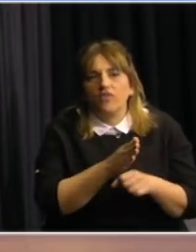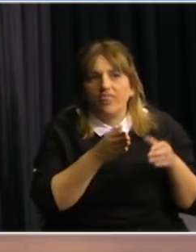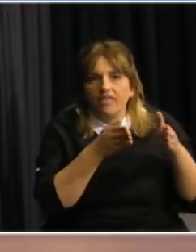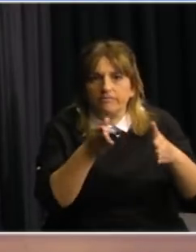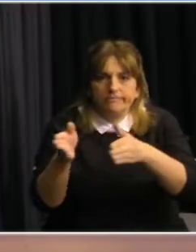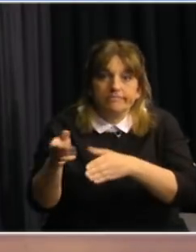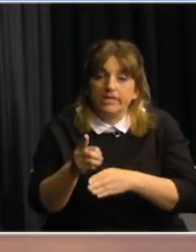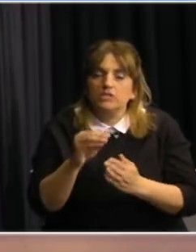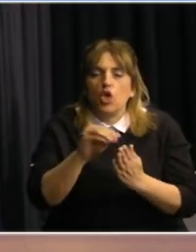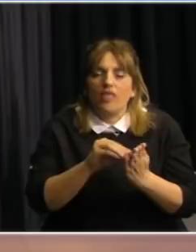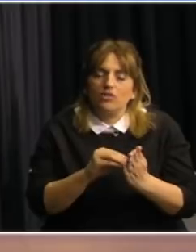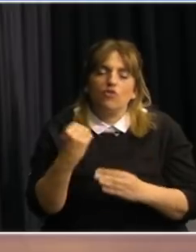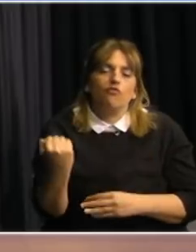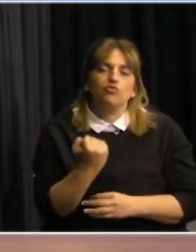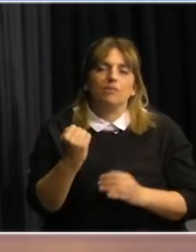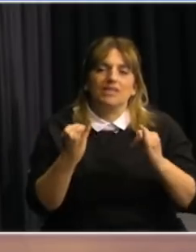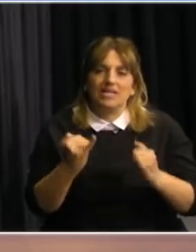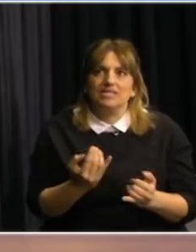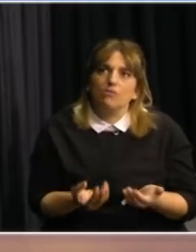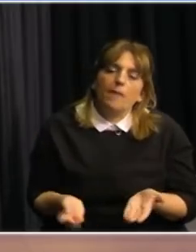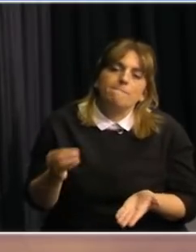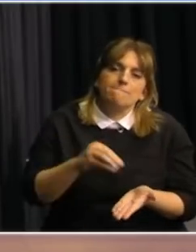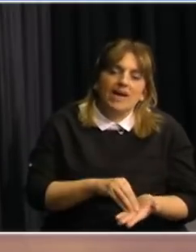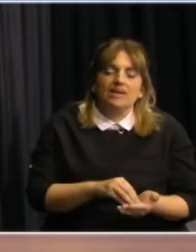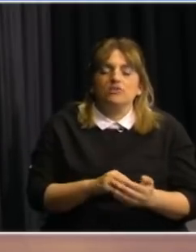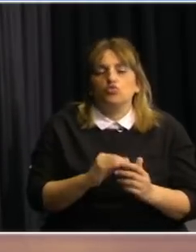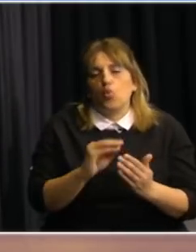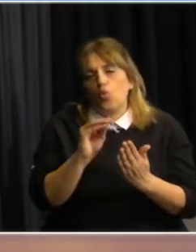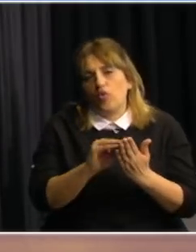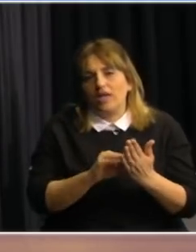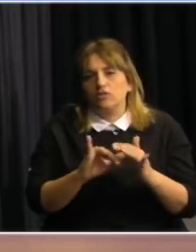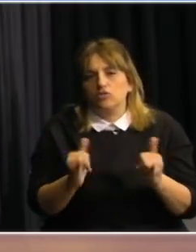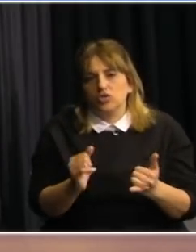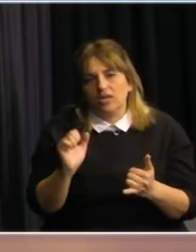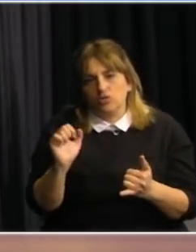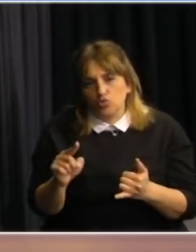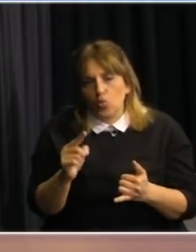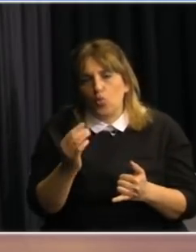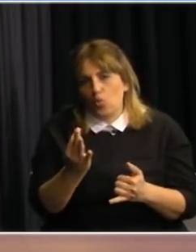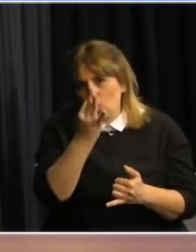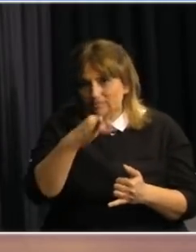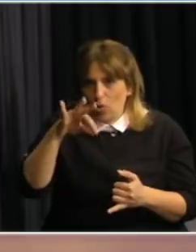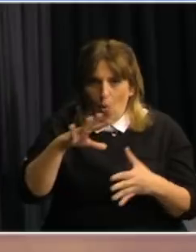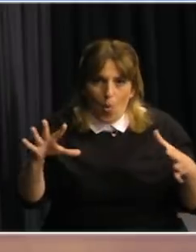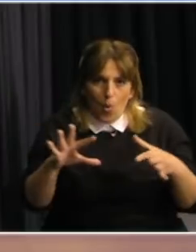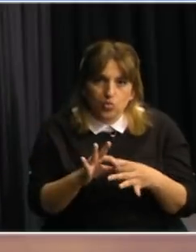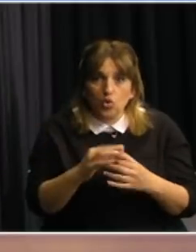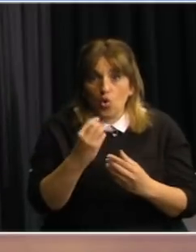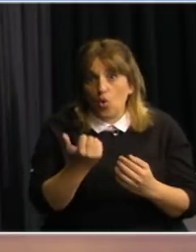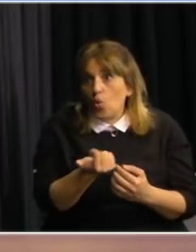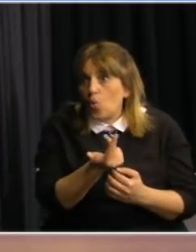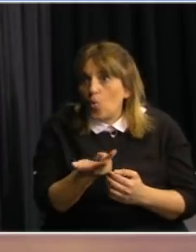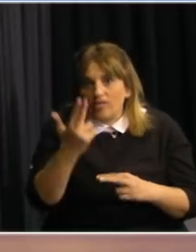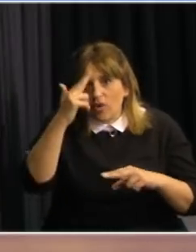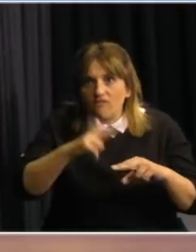datos van a ser muy importantes porque van a ser acoplados a los datos de diagnóstico molecular de PCR cuántos casos no vimos y se nos